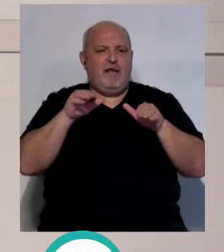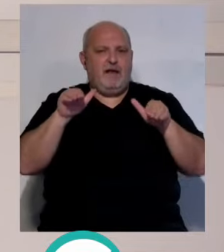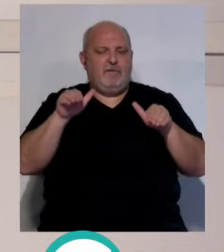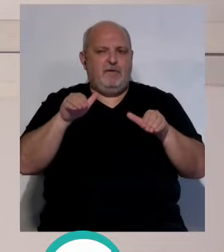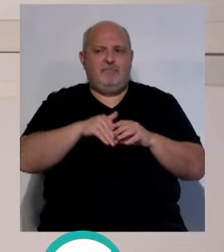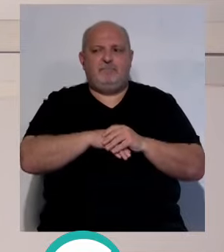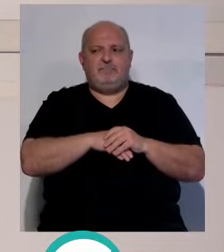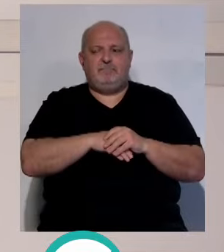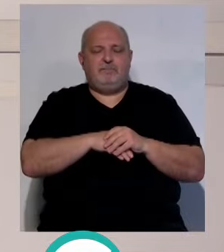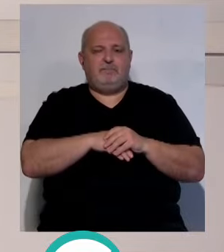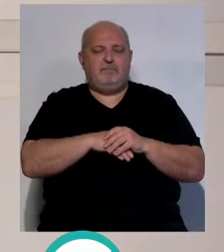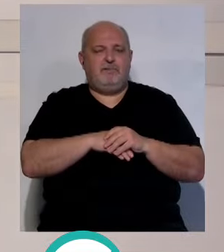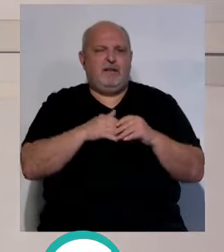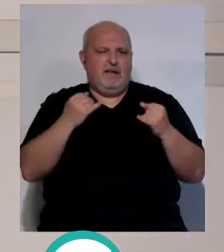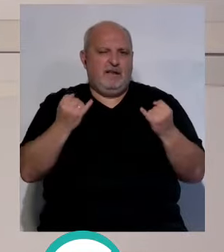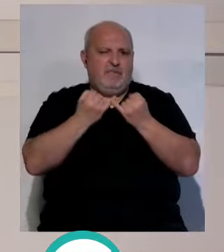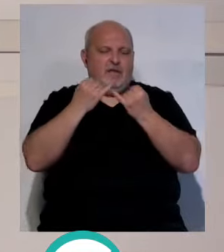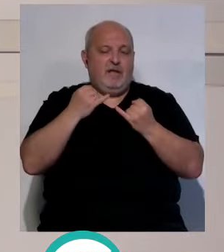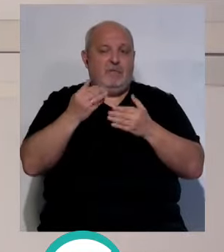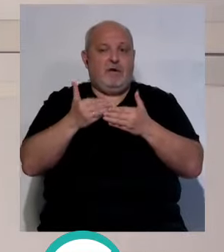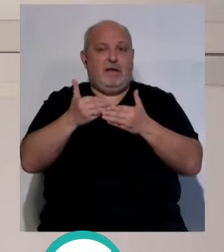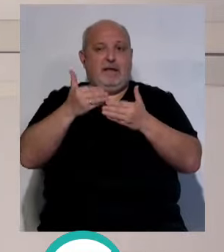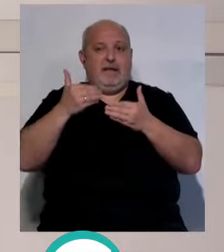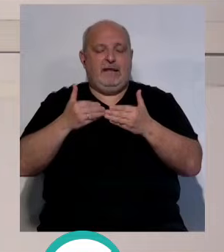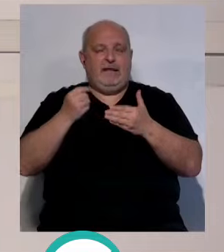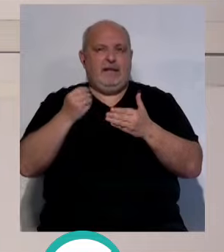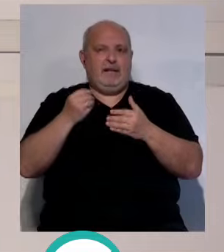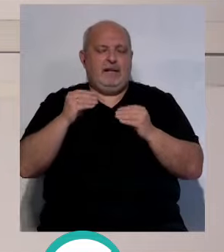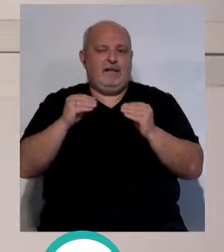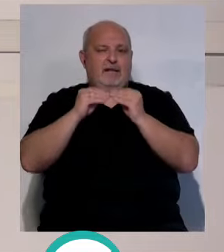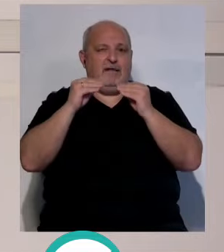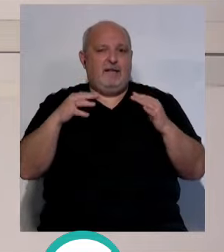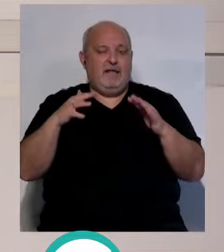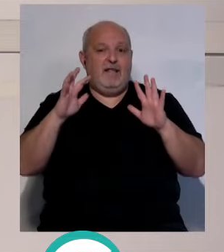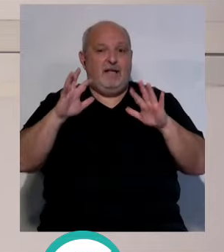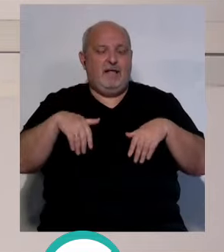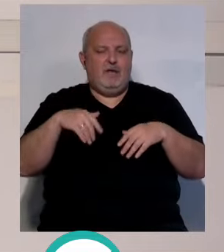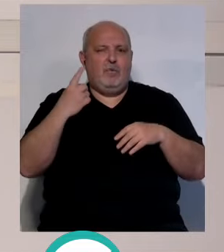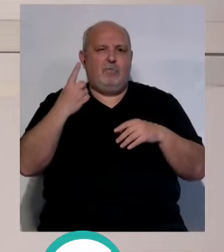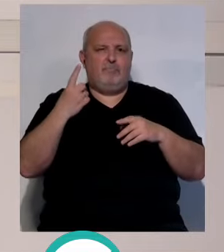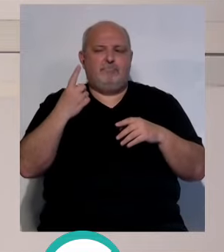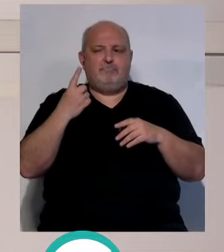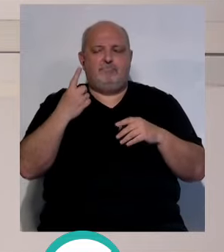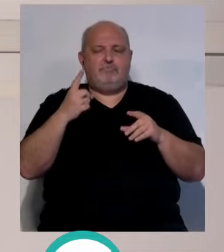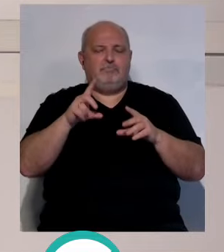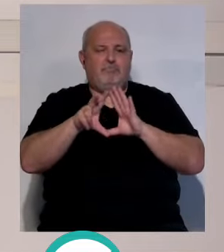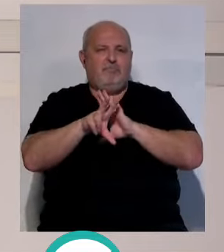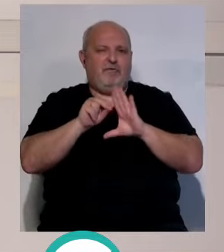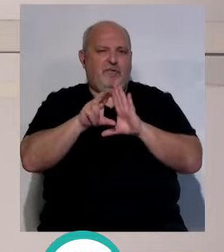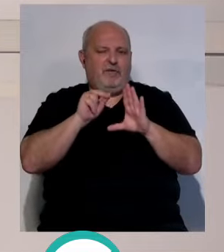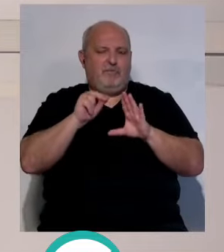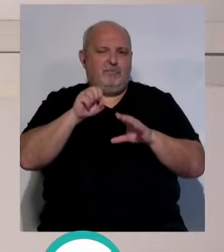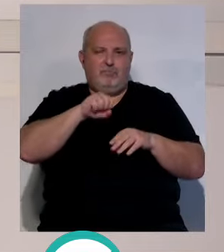y un poquito antes del partido, y un poquito antes también coincidiendo con el partido del Cádiz, hubo un gaditano, además